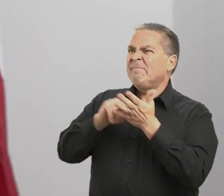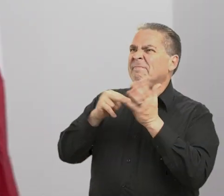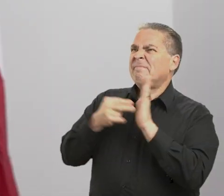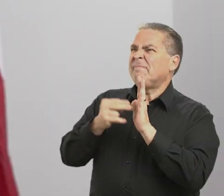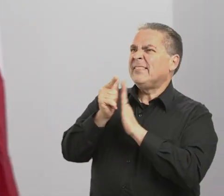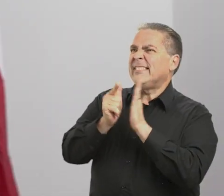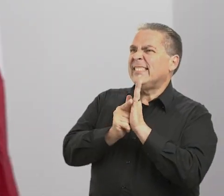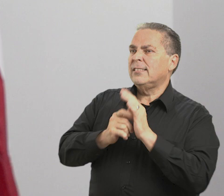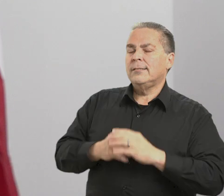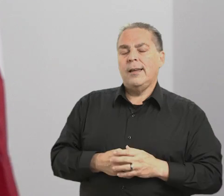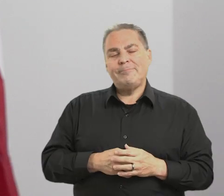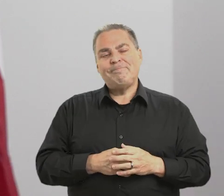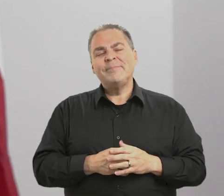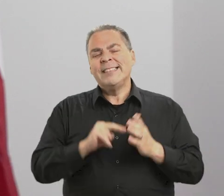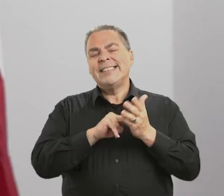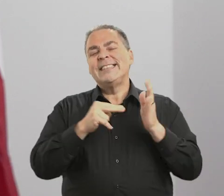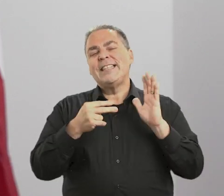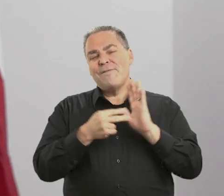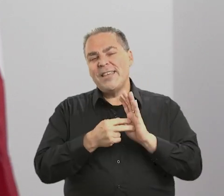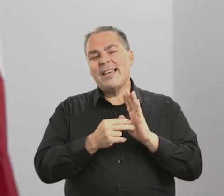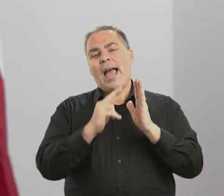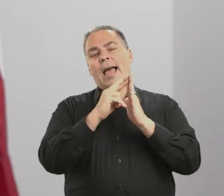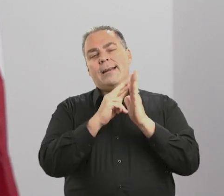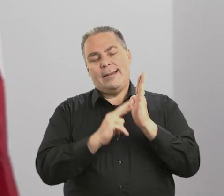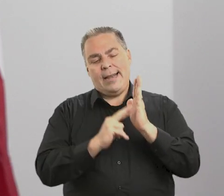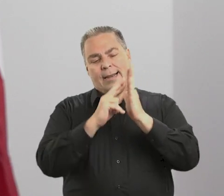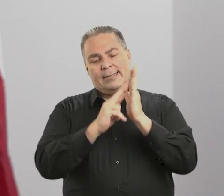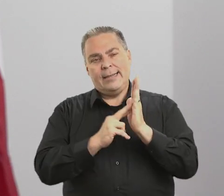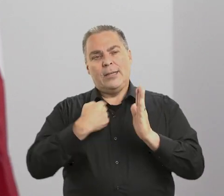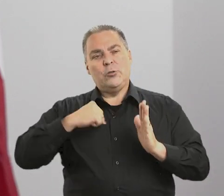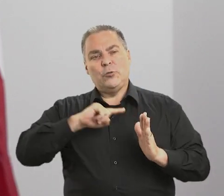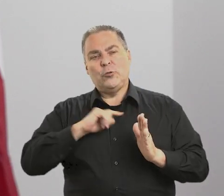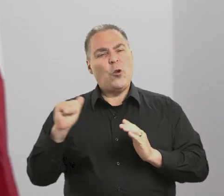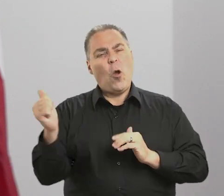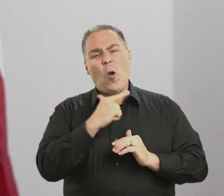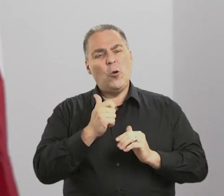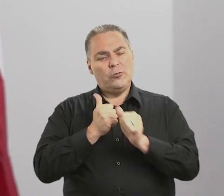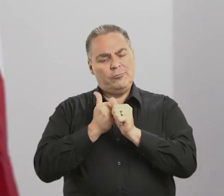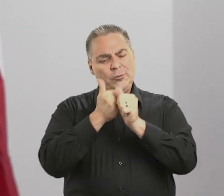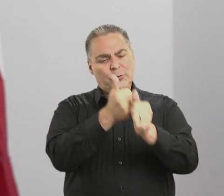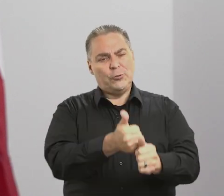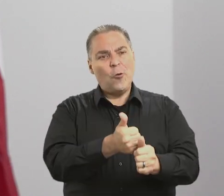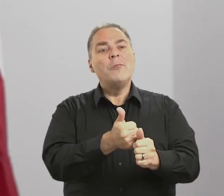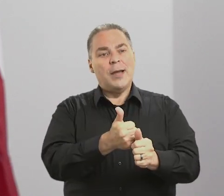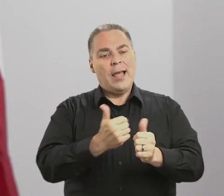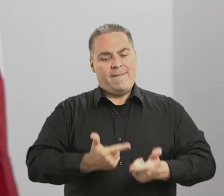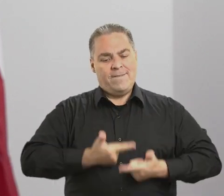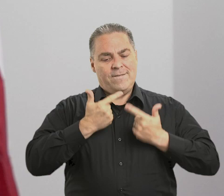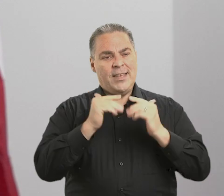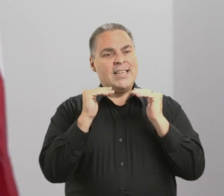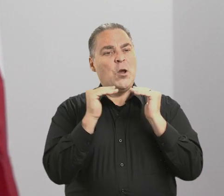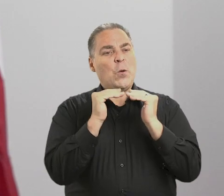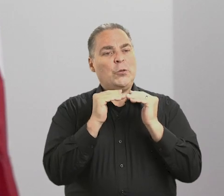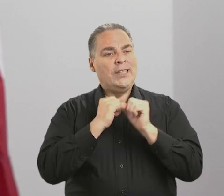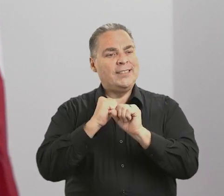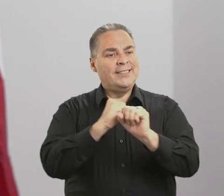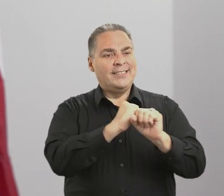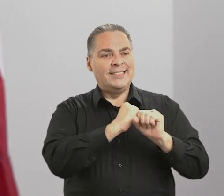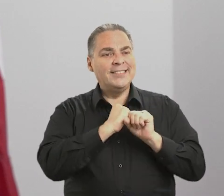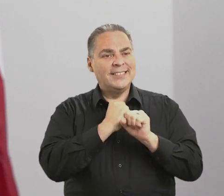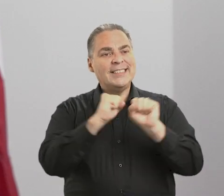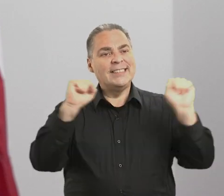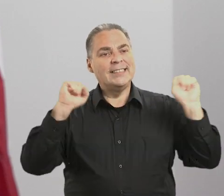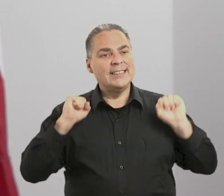leyes son reglas que todas las personas debemos seguir para vivir de manera justa y segura. Todas las personas somos